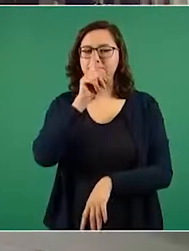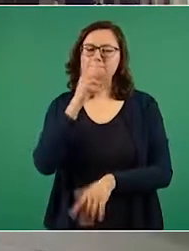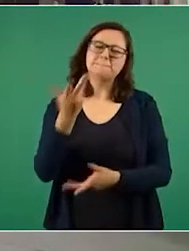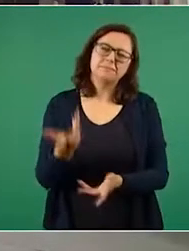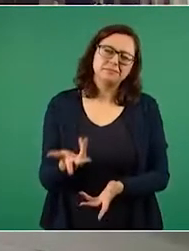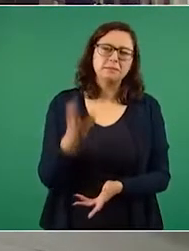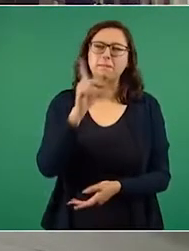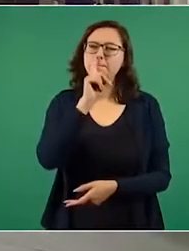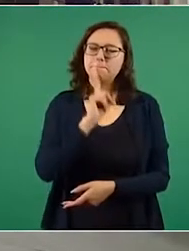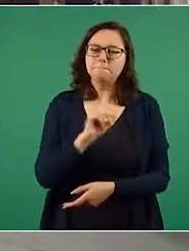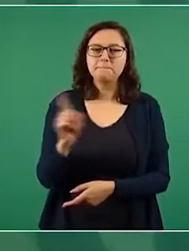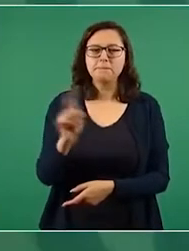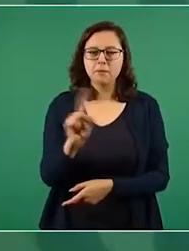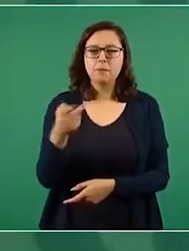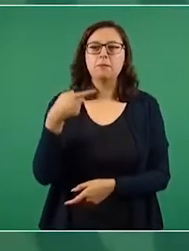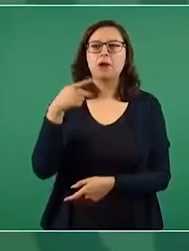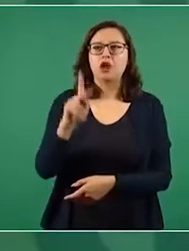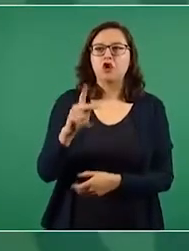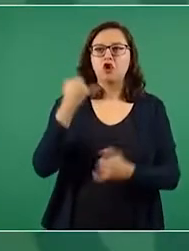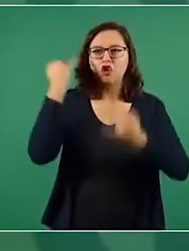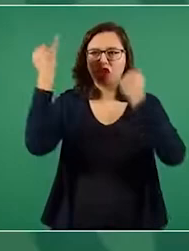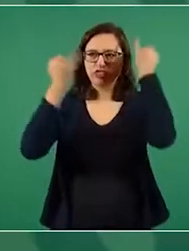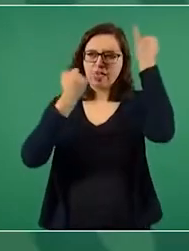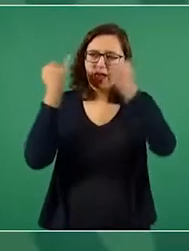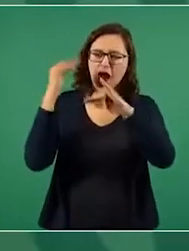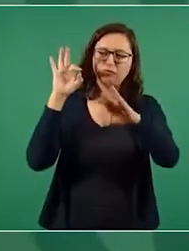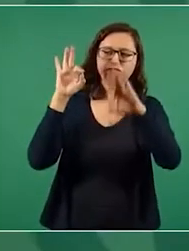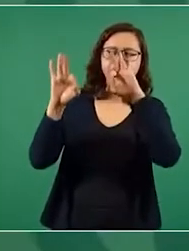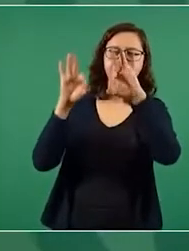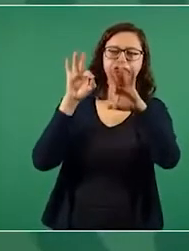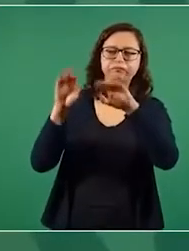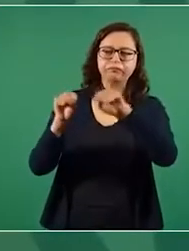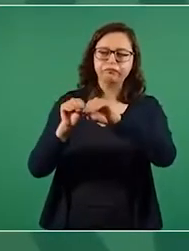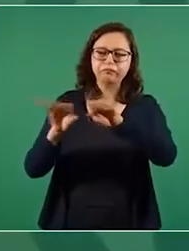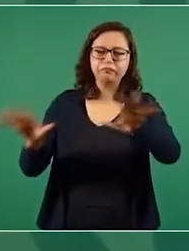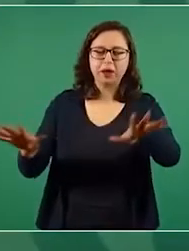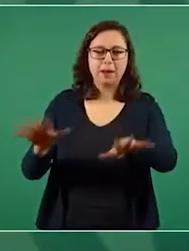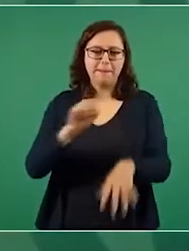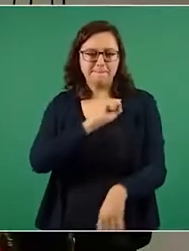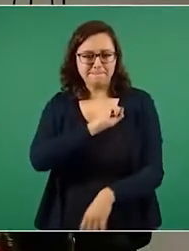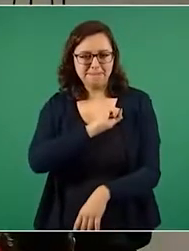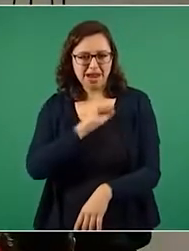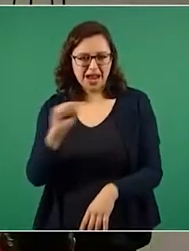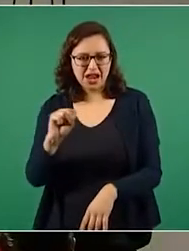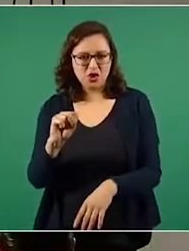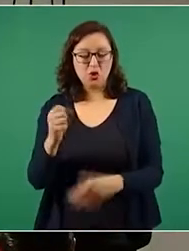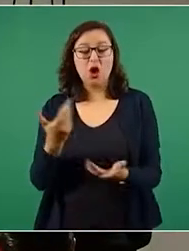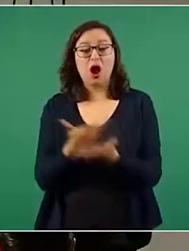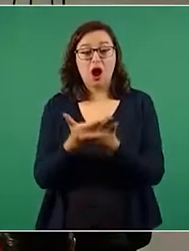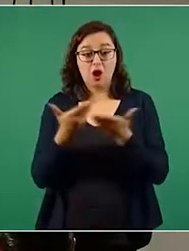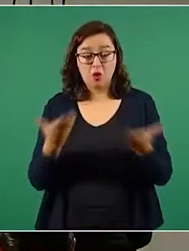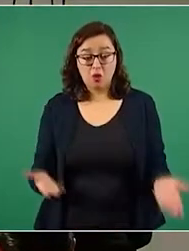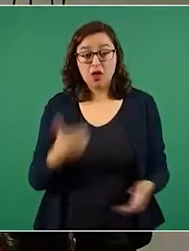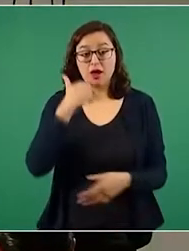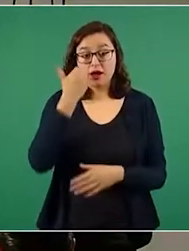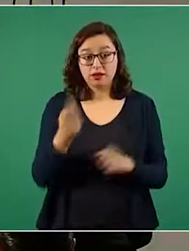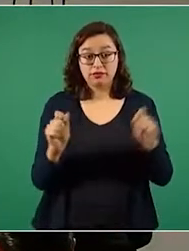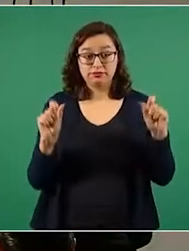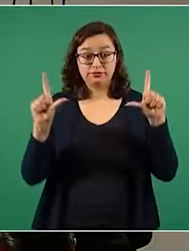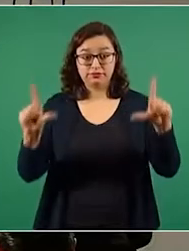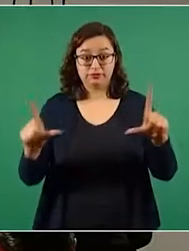compartirles la comparación de las tarifas, queremos compartirles, esta es una gráfica, compartirles la